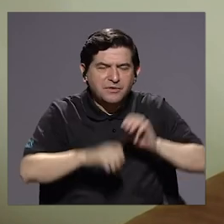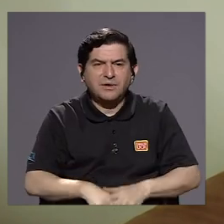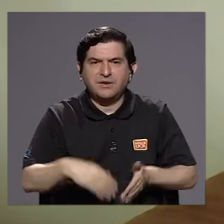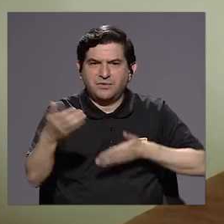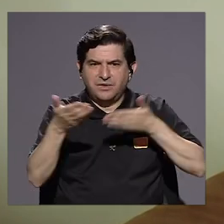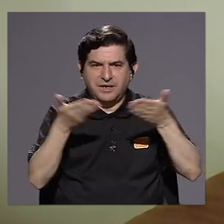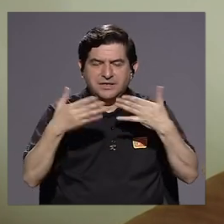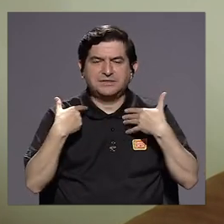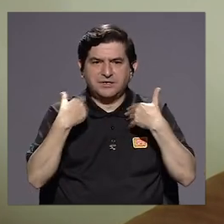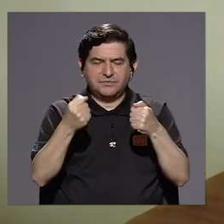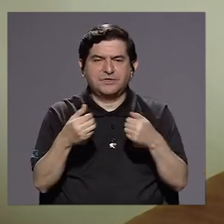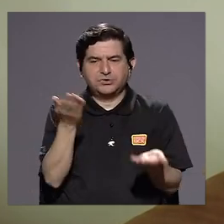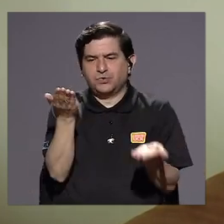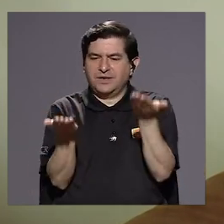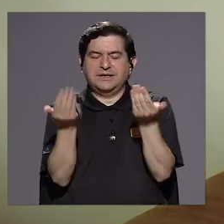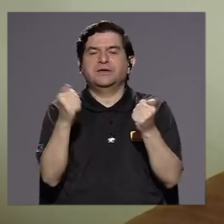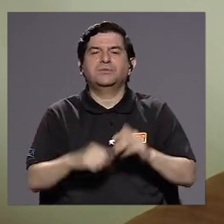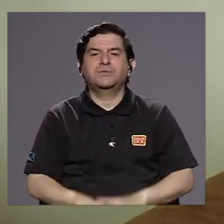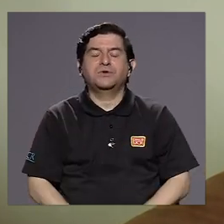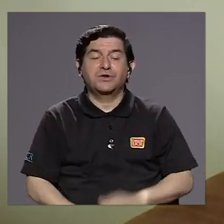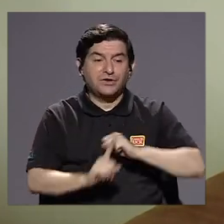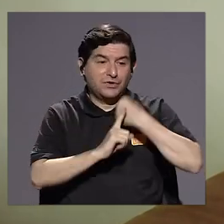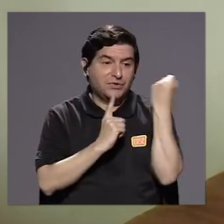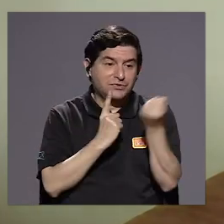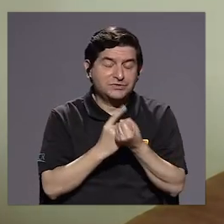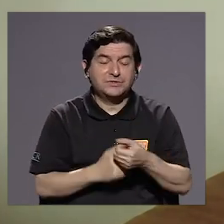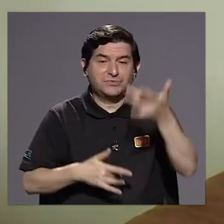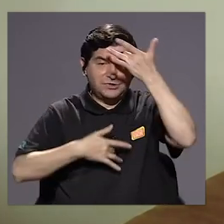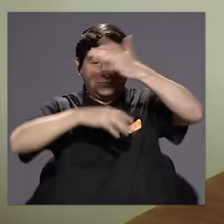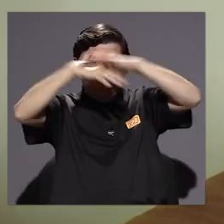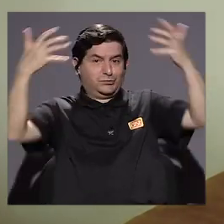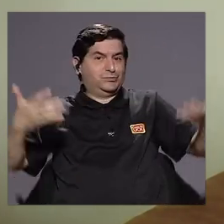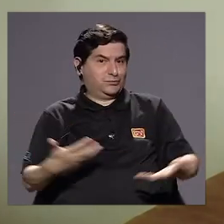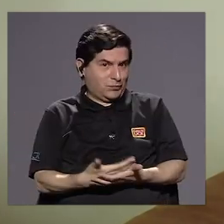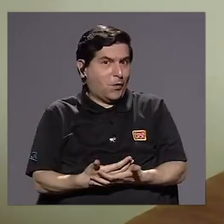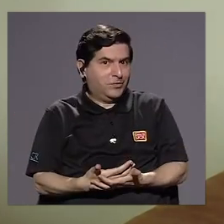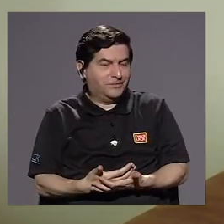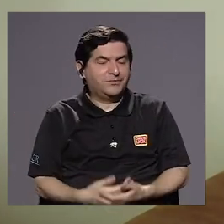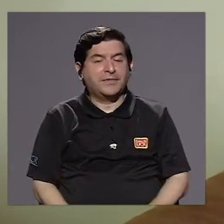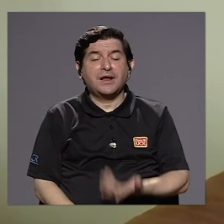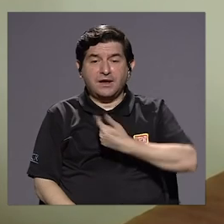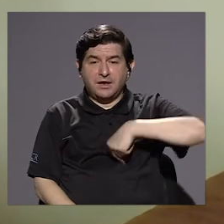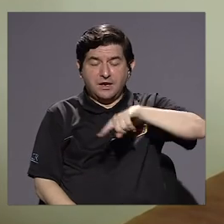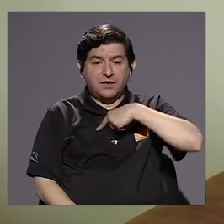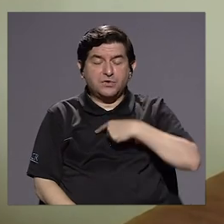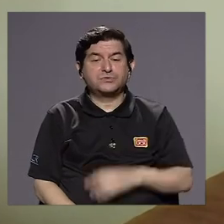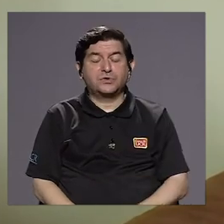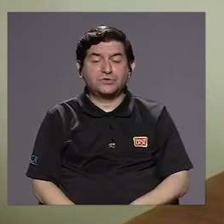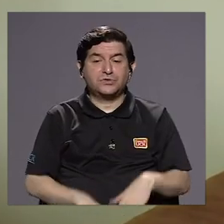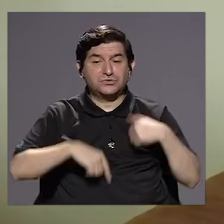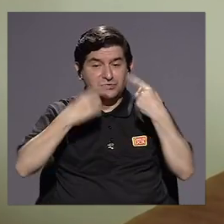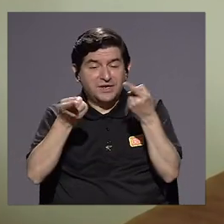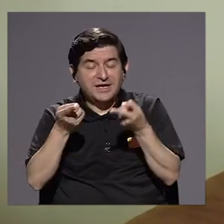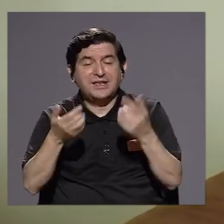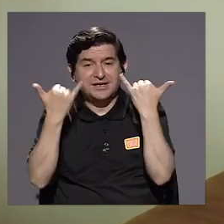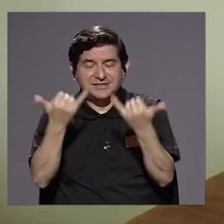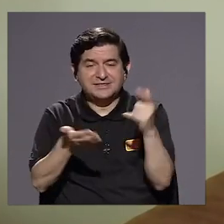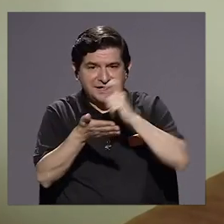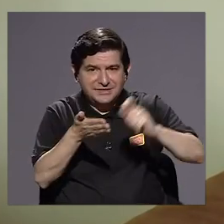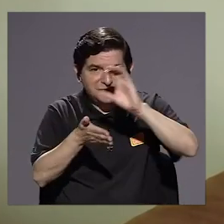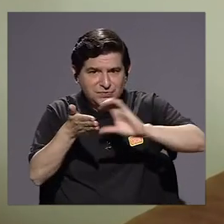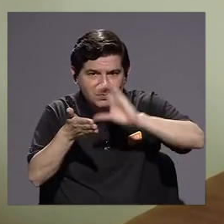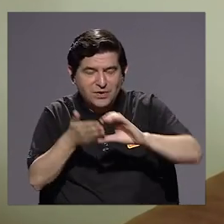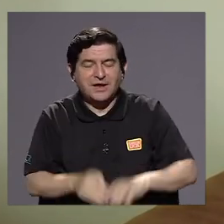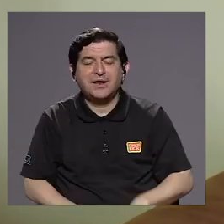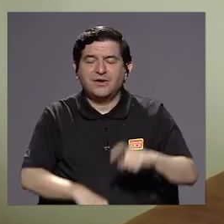servicio de salud. Entonces, con la situación de la pandemia, entonces, en ese sentido vamos a poder la presencialidad cuando las construcciones